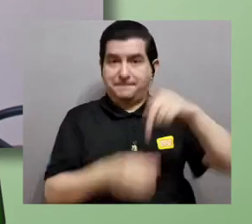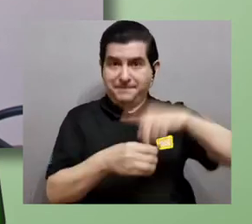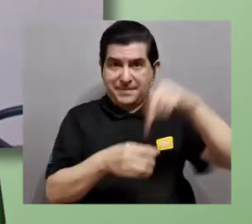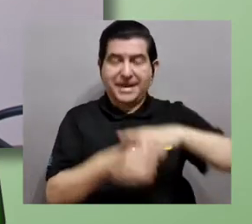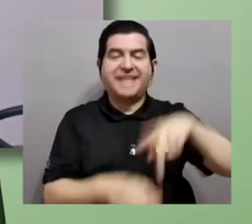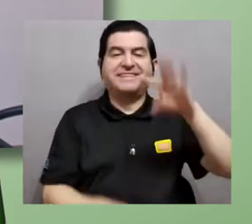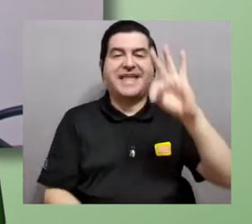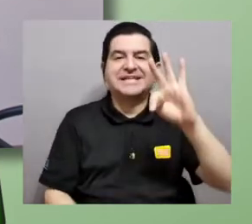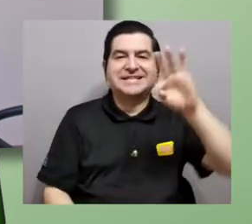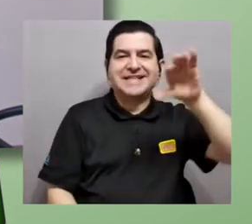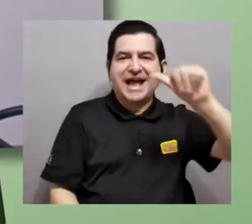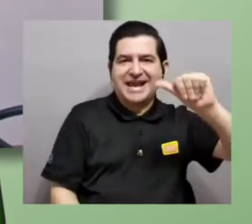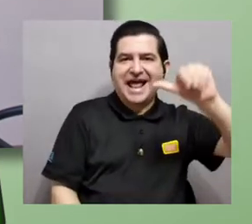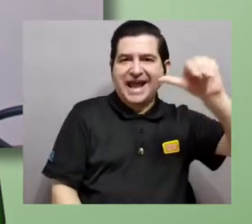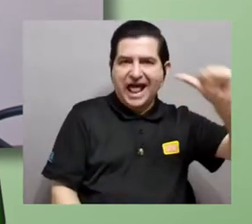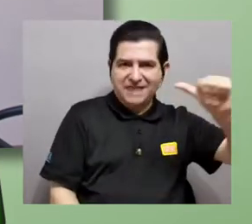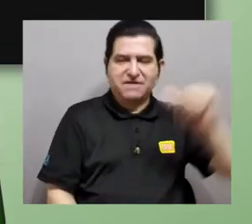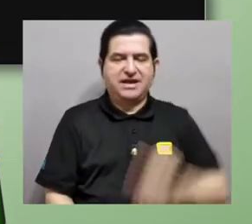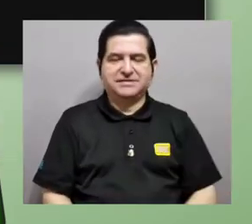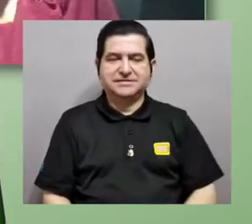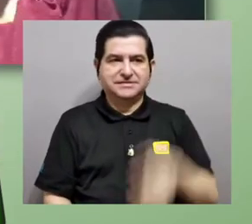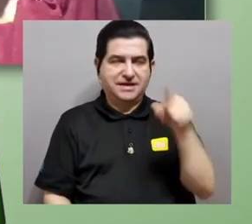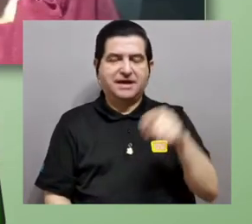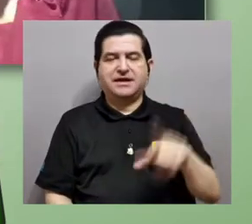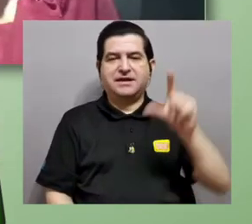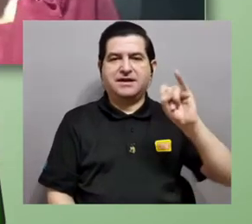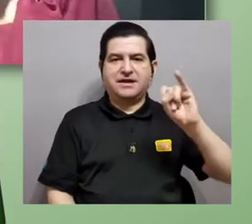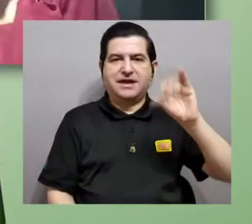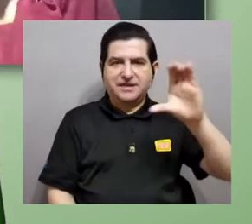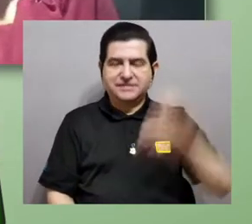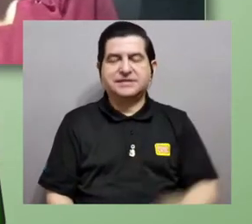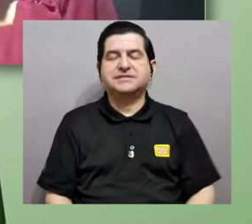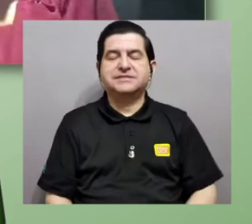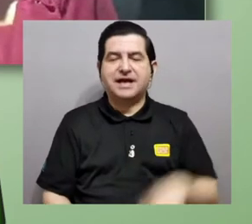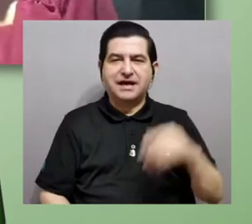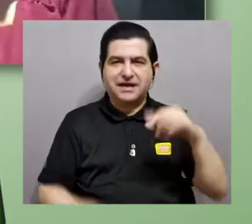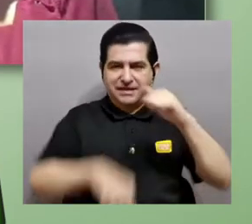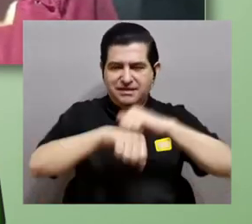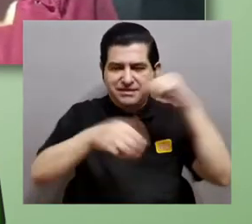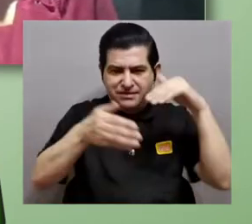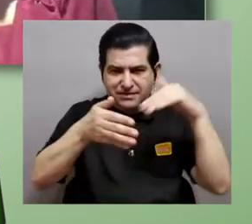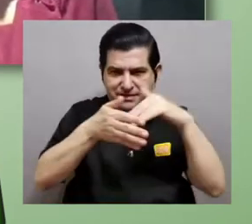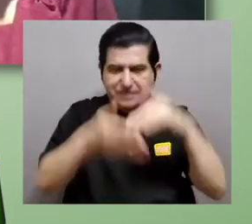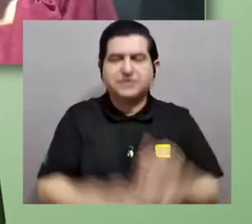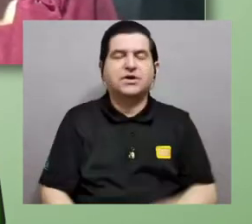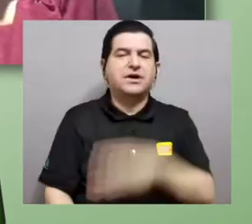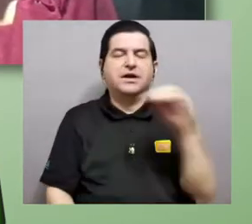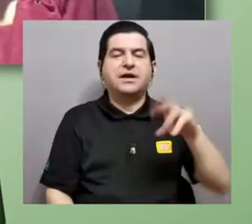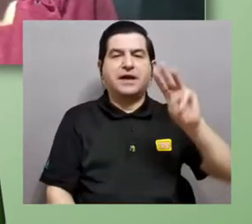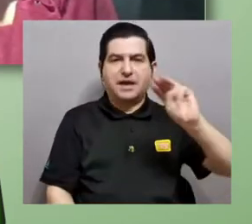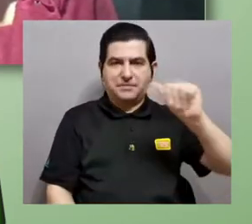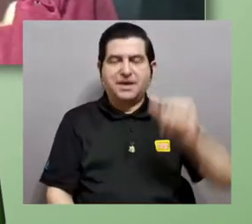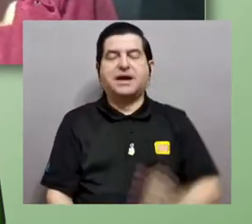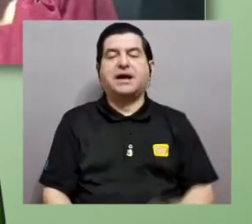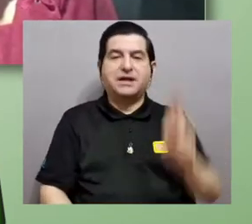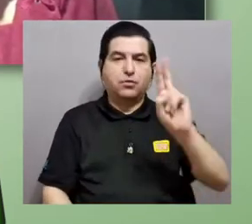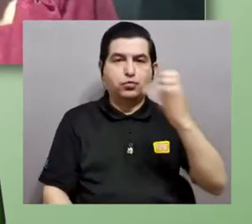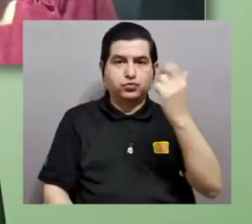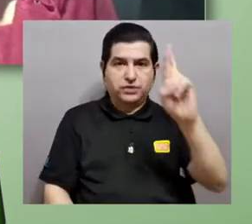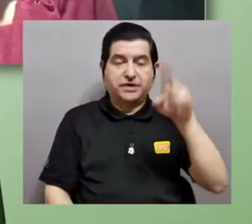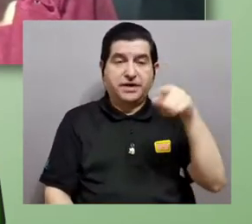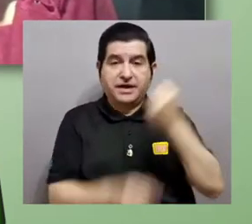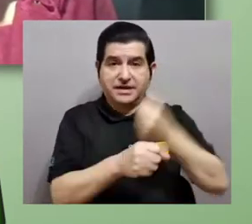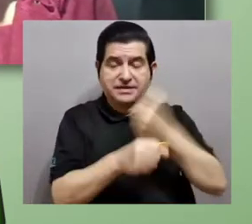la participación de Teresita Aguilar Álvarez. Ella es licenciada en geología y máster en biología de la Universidad de Costa Rica y